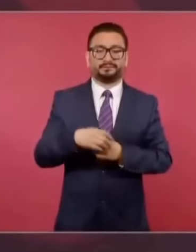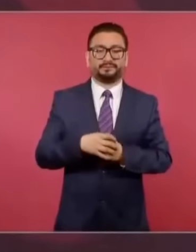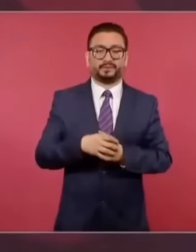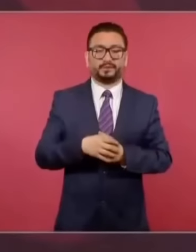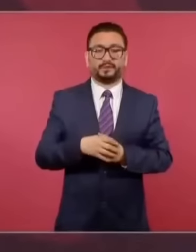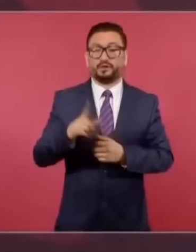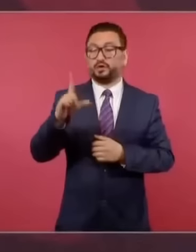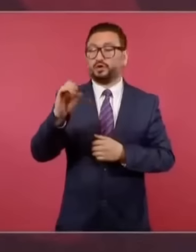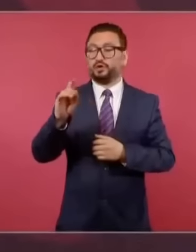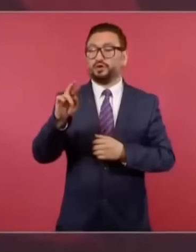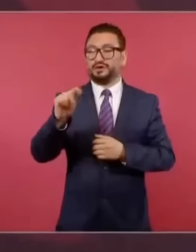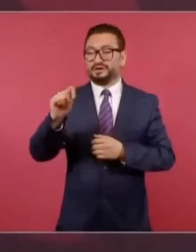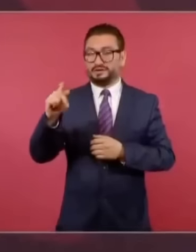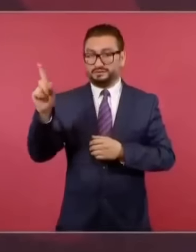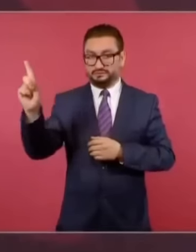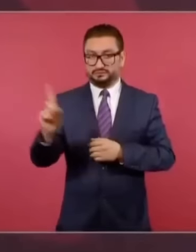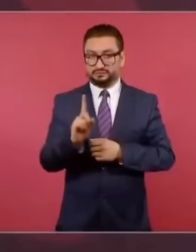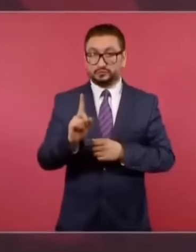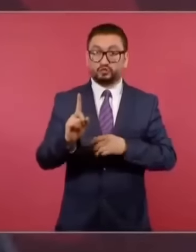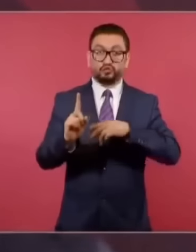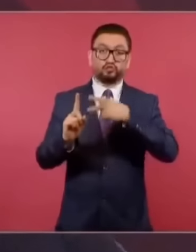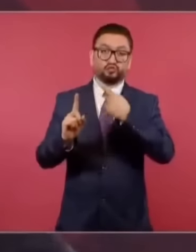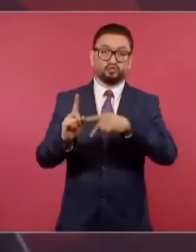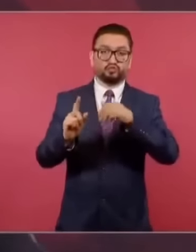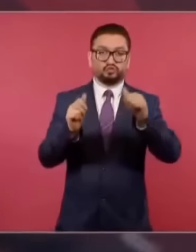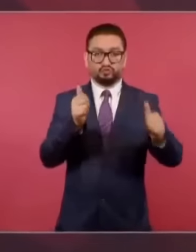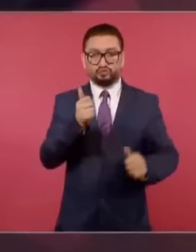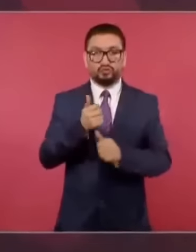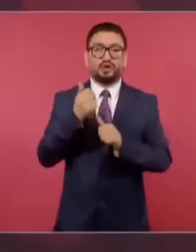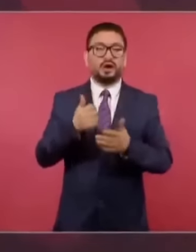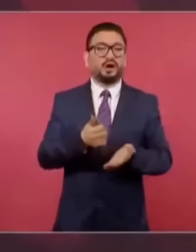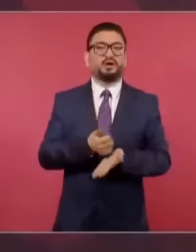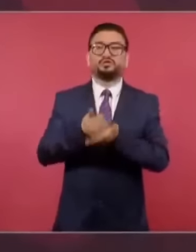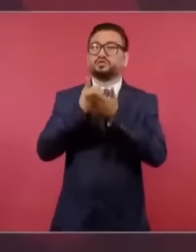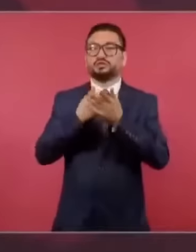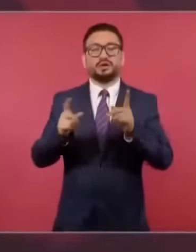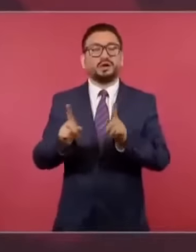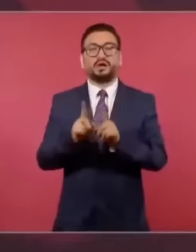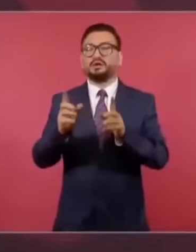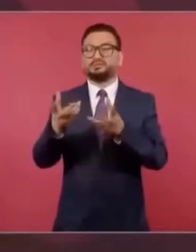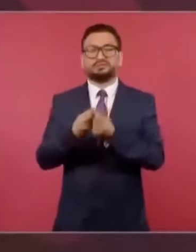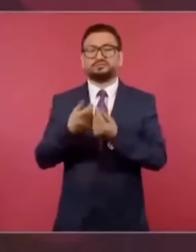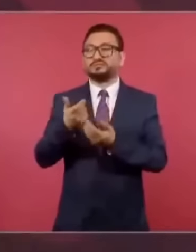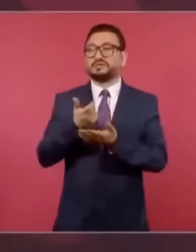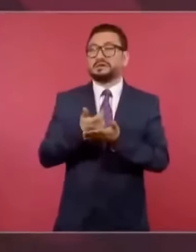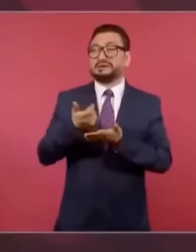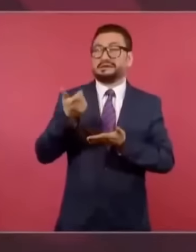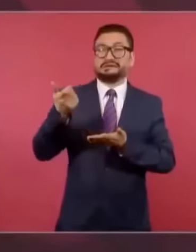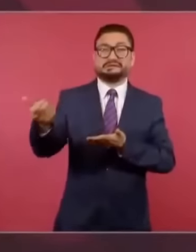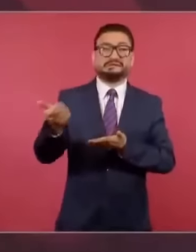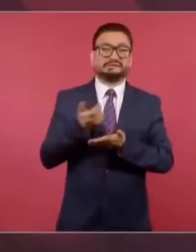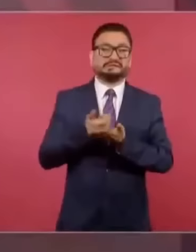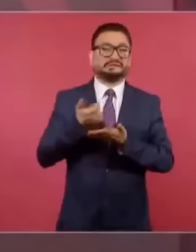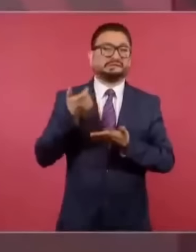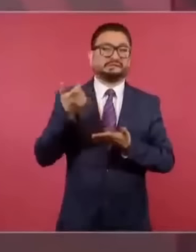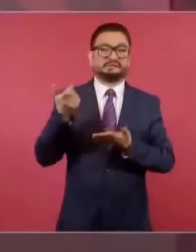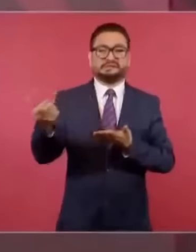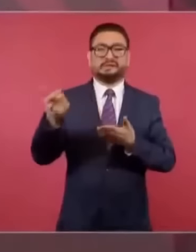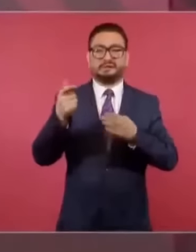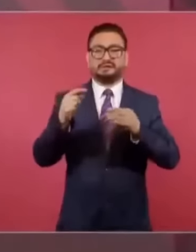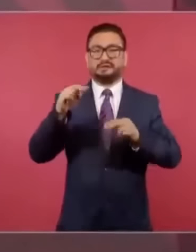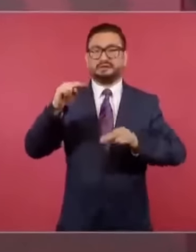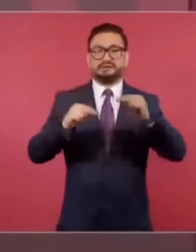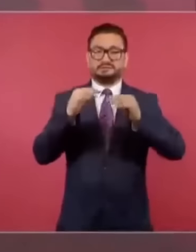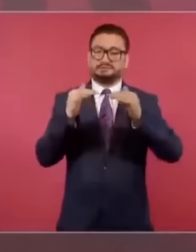Loret, del ayudante gana 10